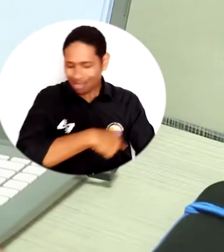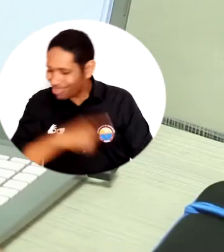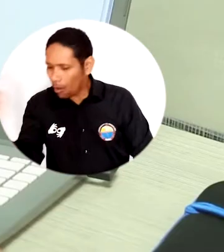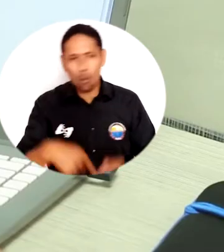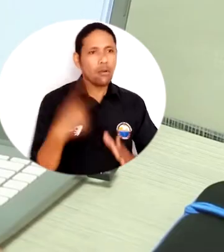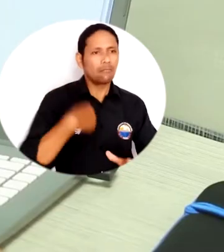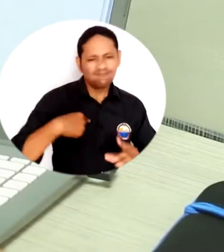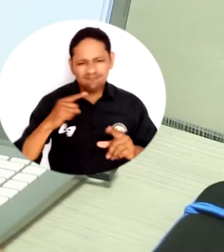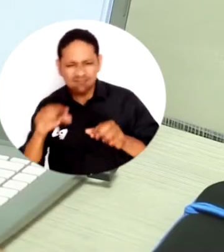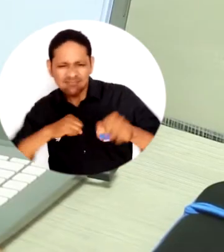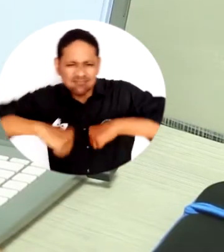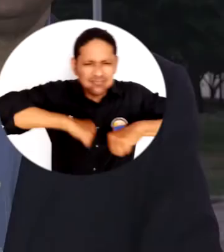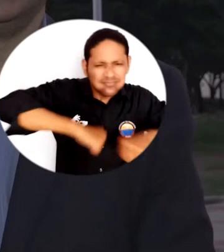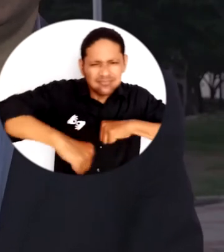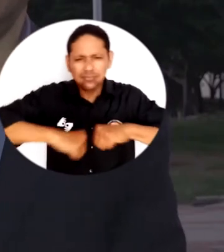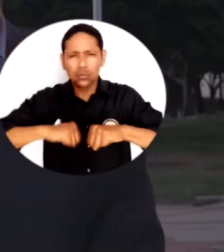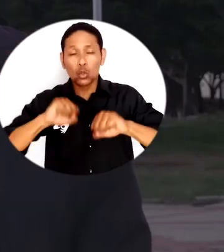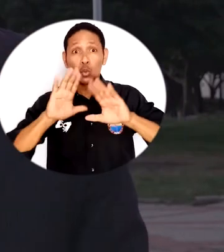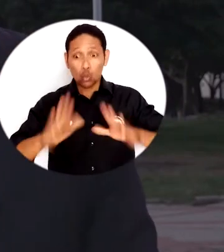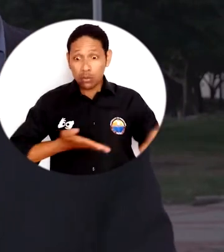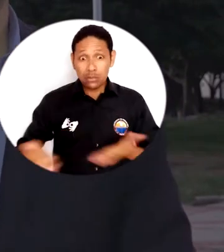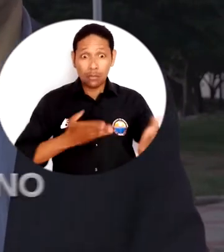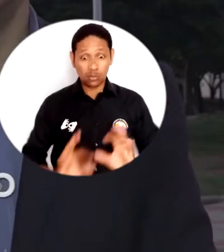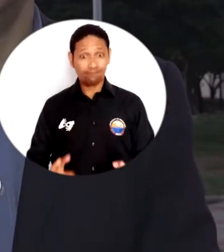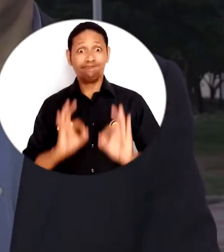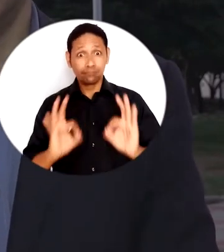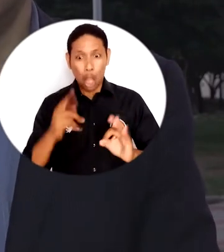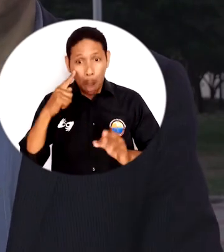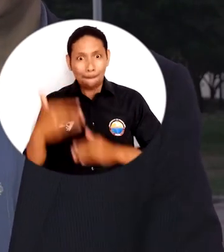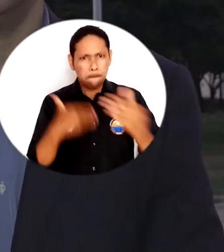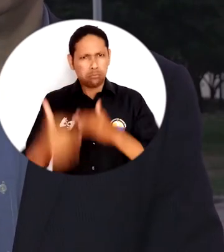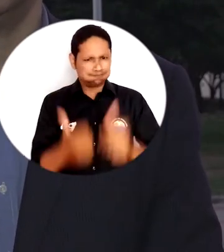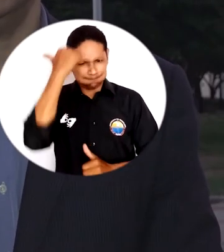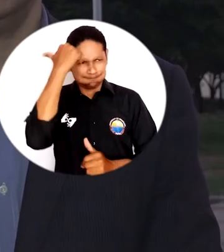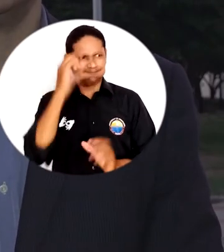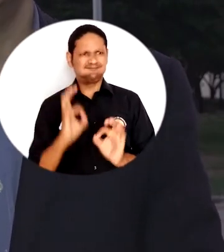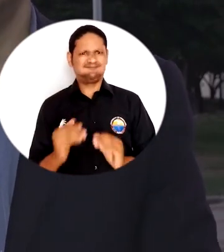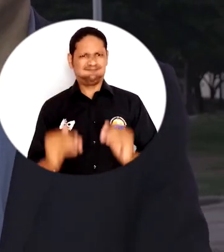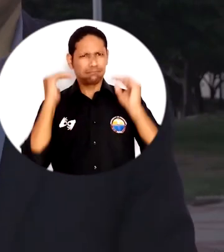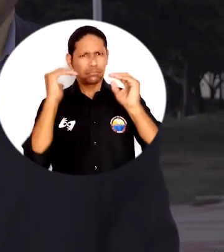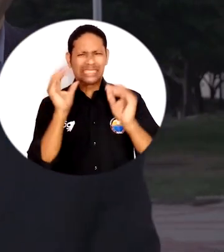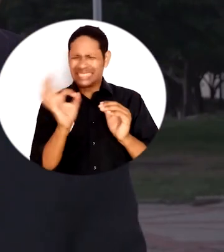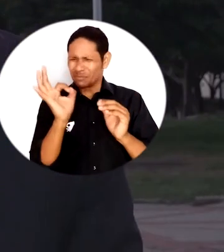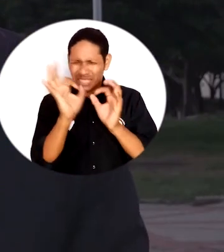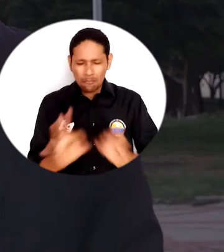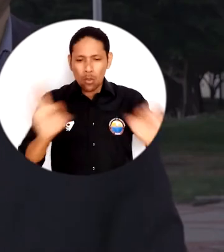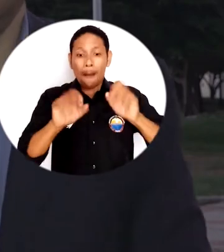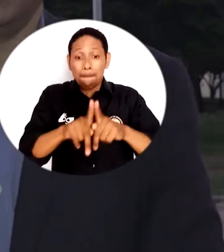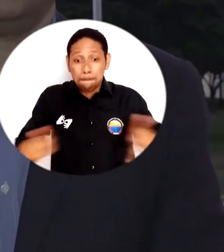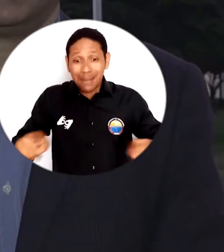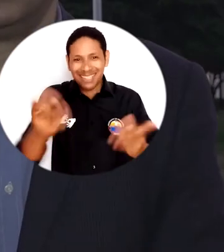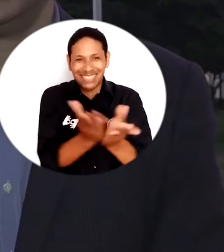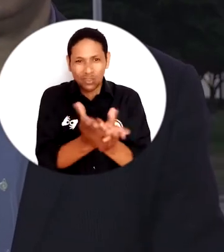generado esta pandemia, sin afectar la calidad de sus servicios, sin afectar sus procesos de docencia, siempre manteniendo en el